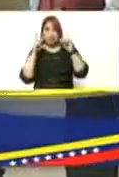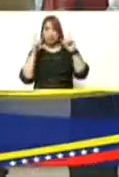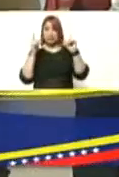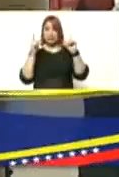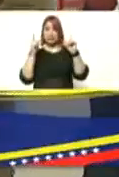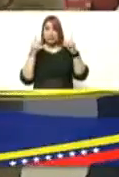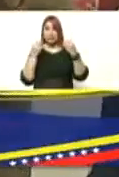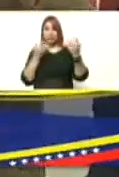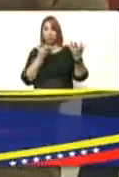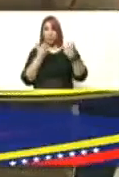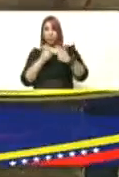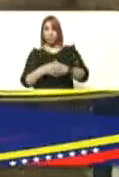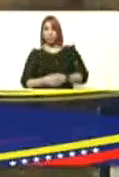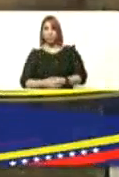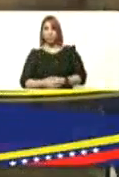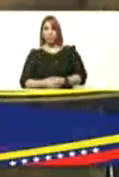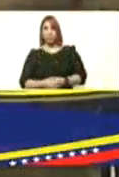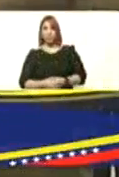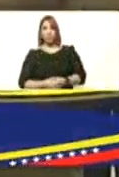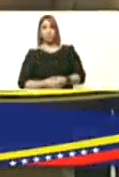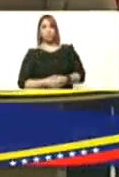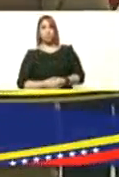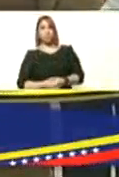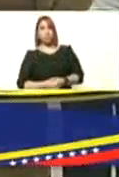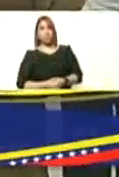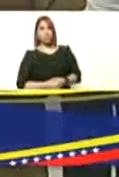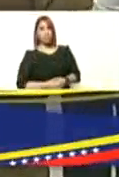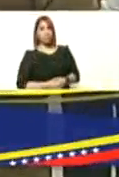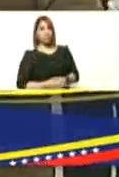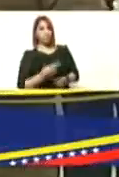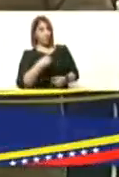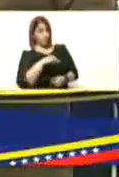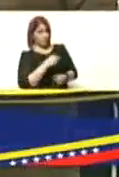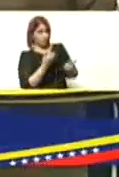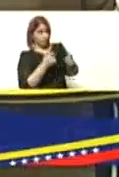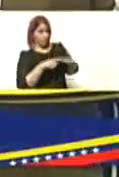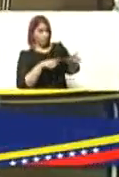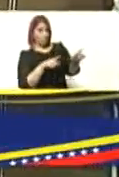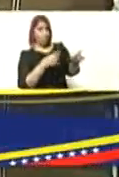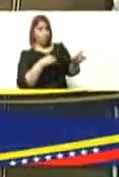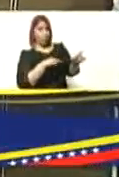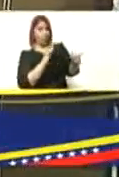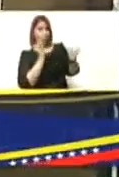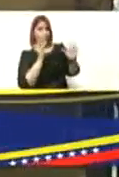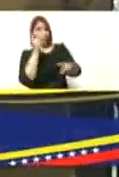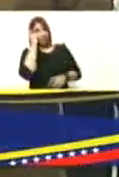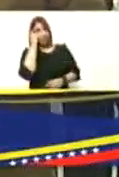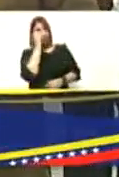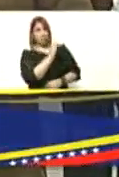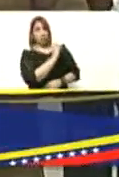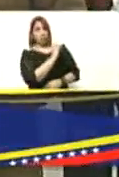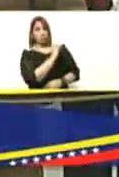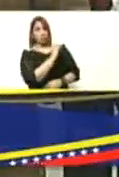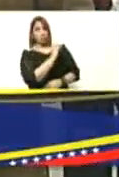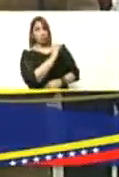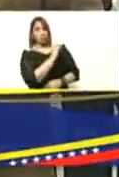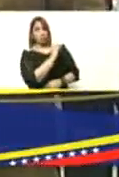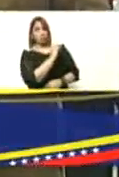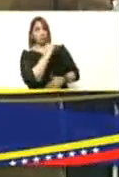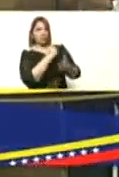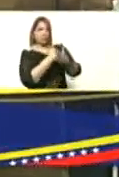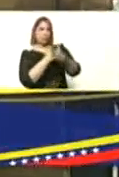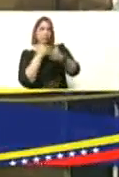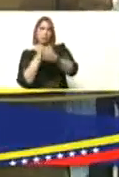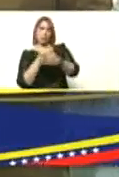cuéntanos Rosy si bueno nosotros en este espacio estamos desde el día cero activos en la lucha